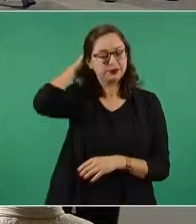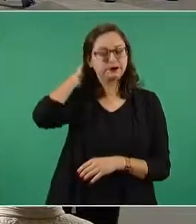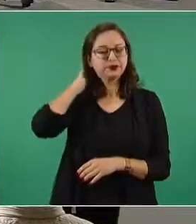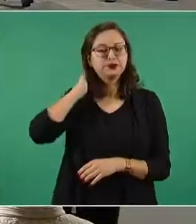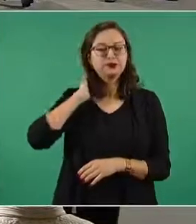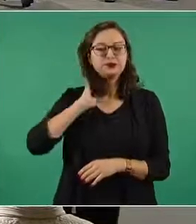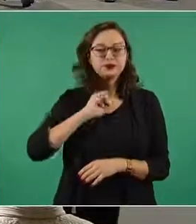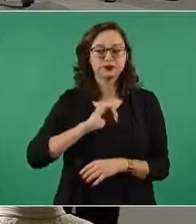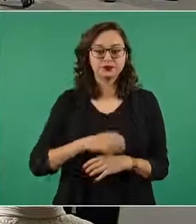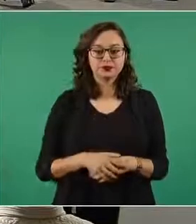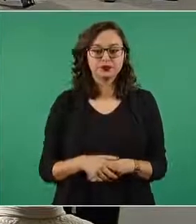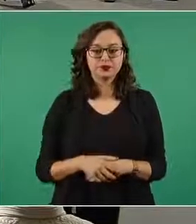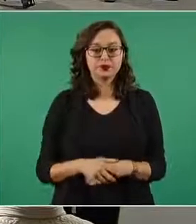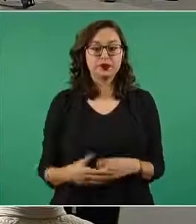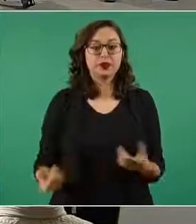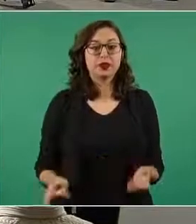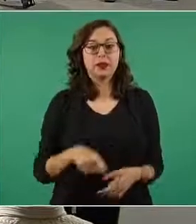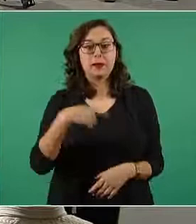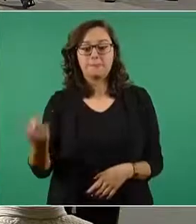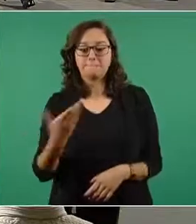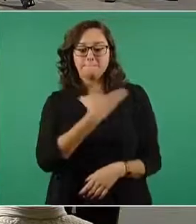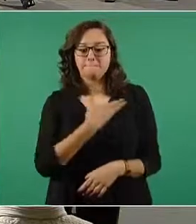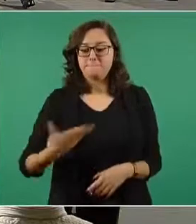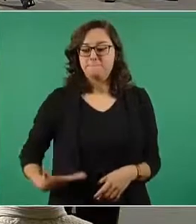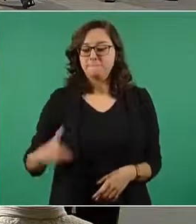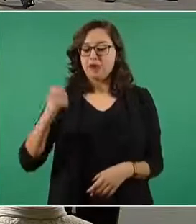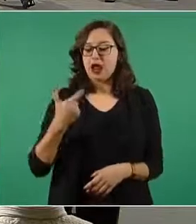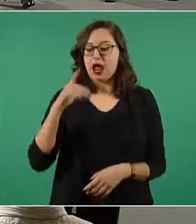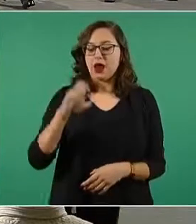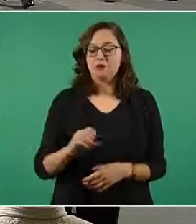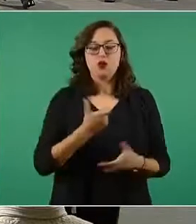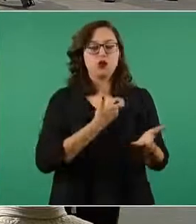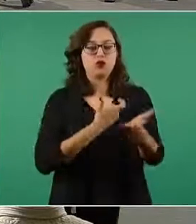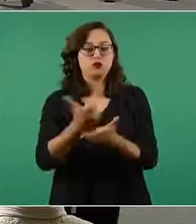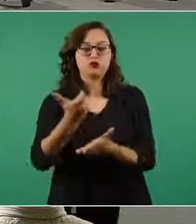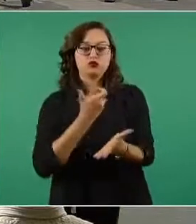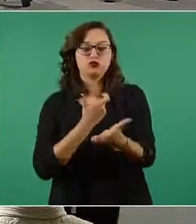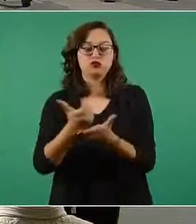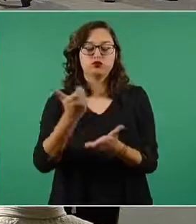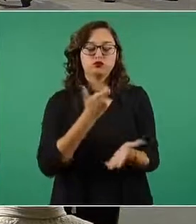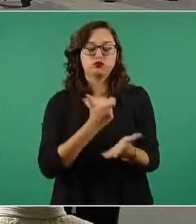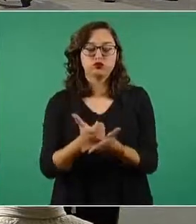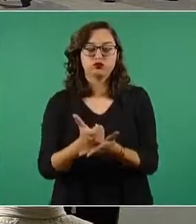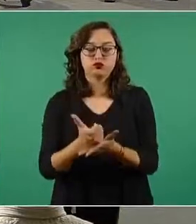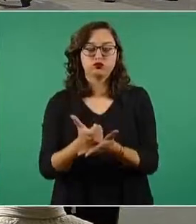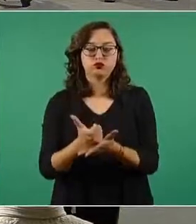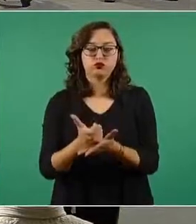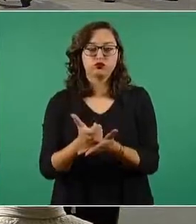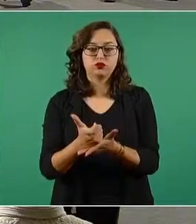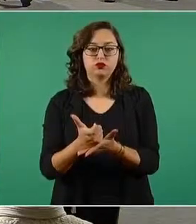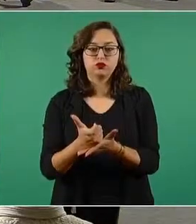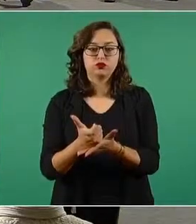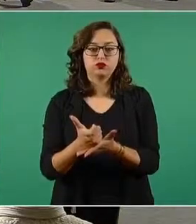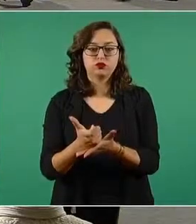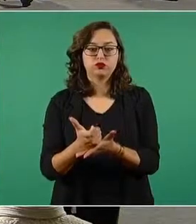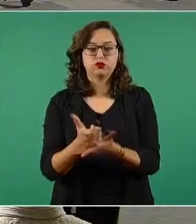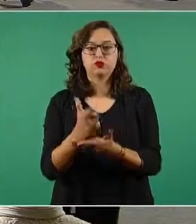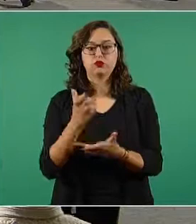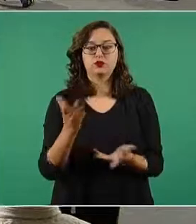mientras el presidente López Obrador tendrá un sueldo bruto mejor póngale neto